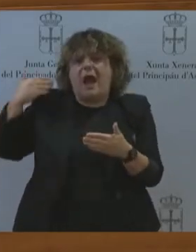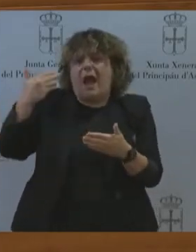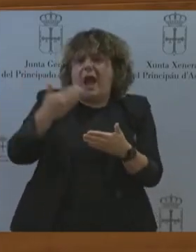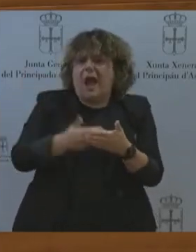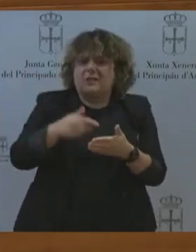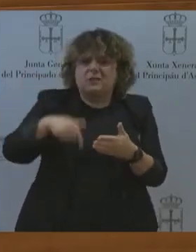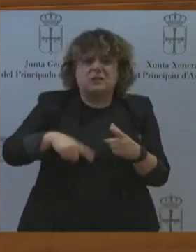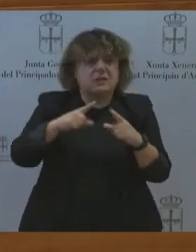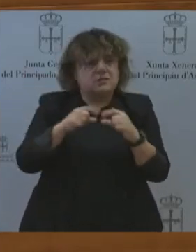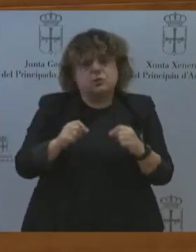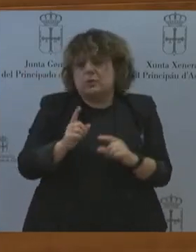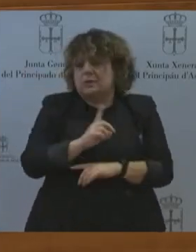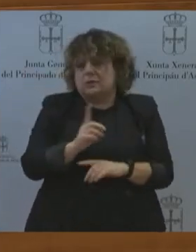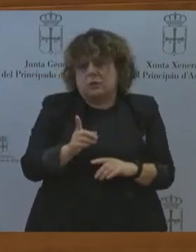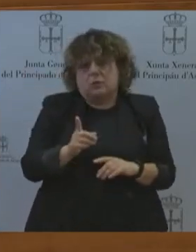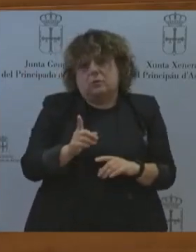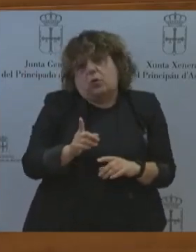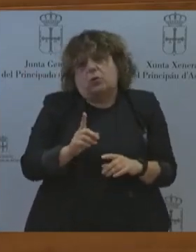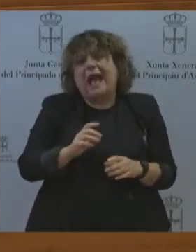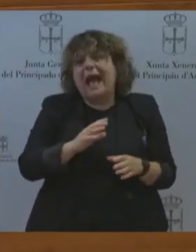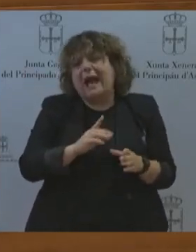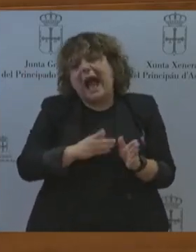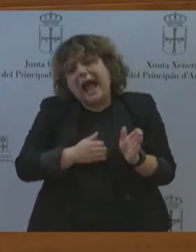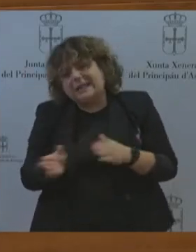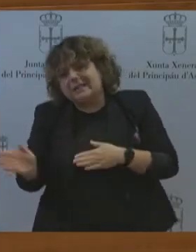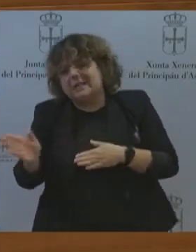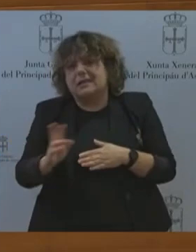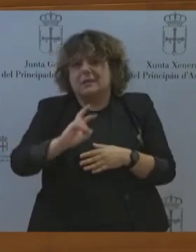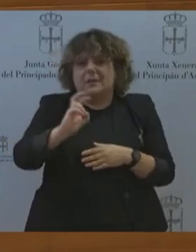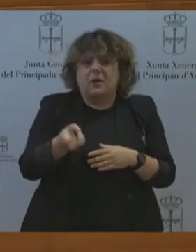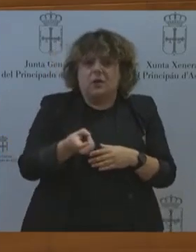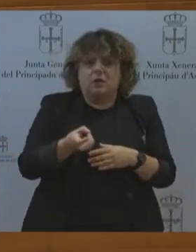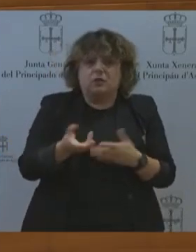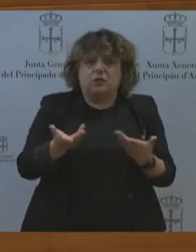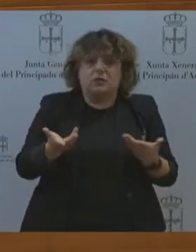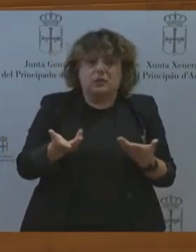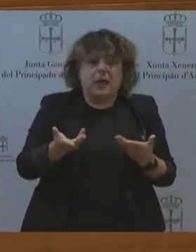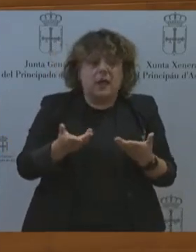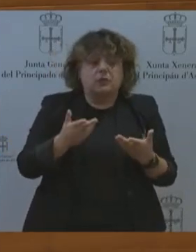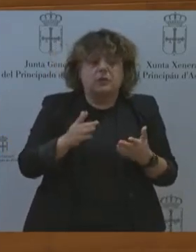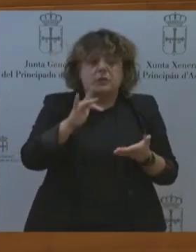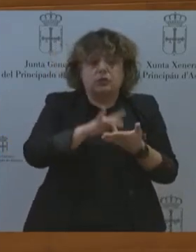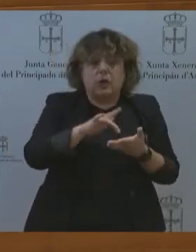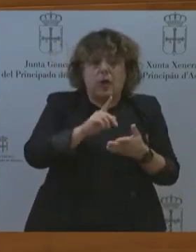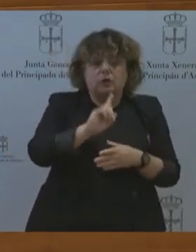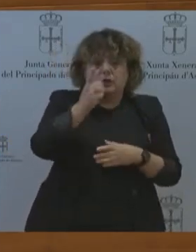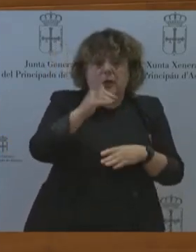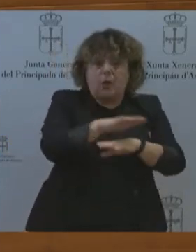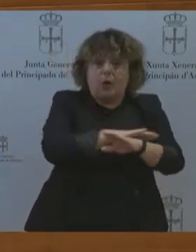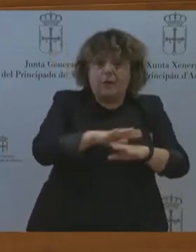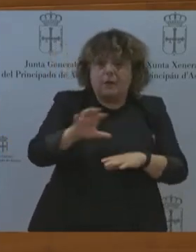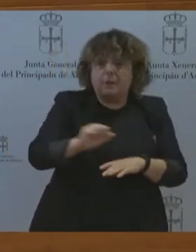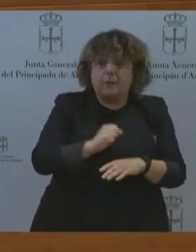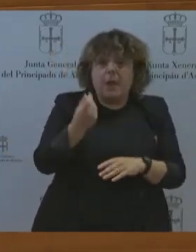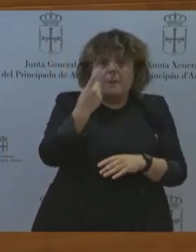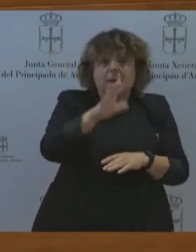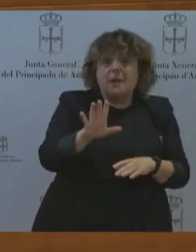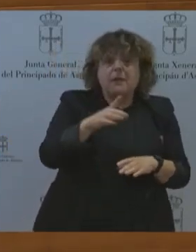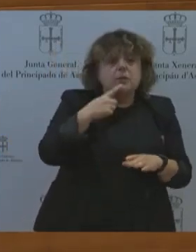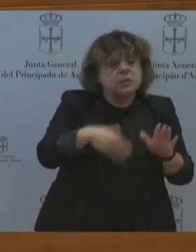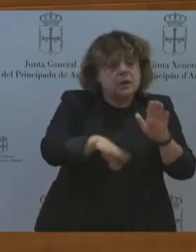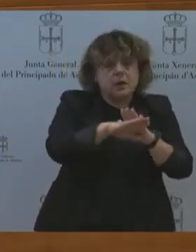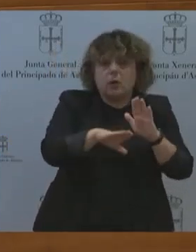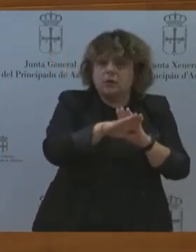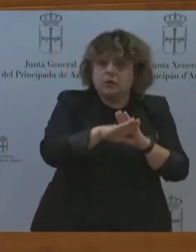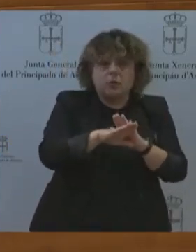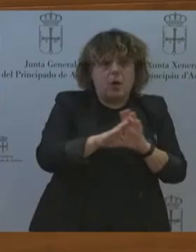política de bloques que usted mismo, desde que asumió por primera vez la presidencia del Principado, ha alimentado, siguiendo la máxima de intentar arrinconar